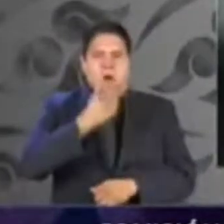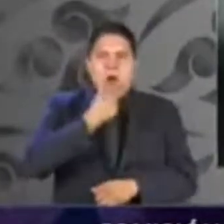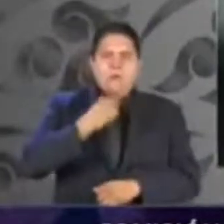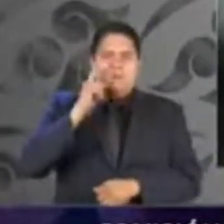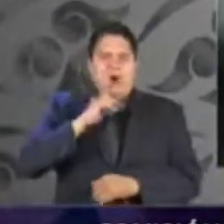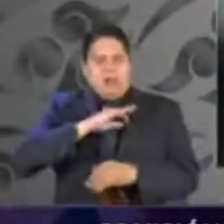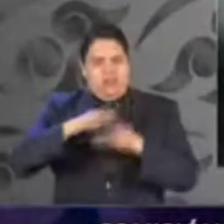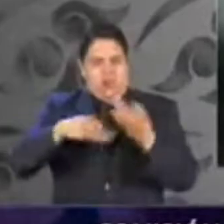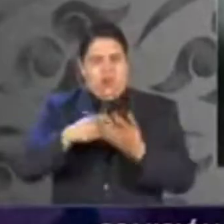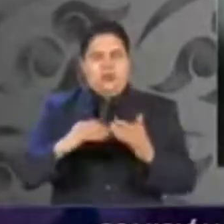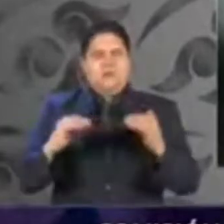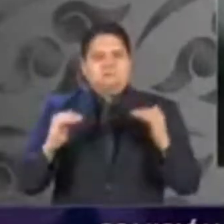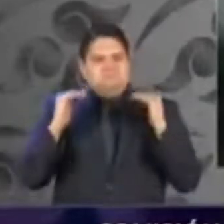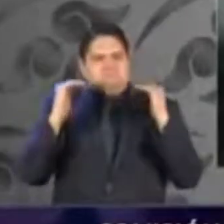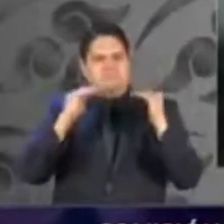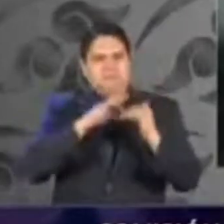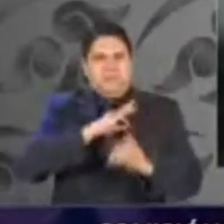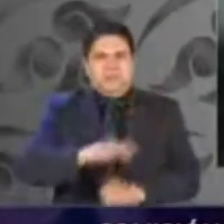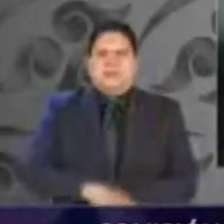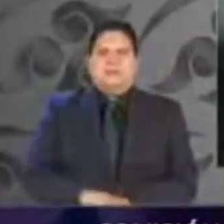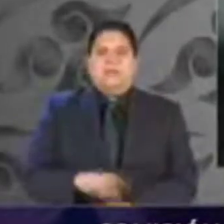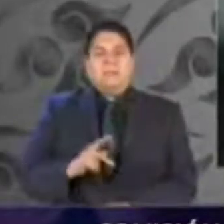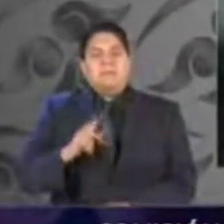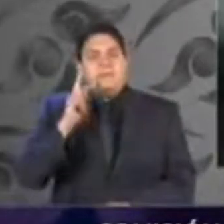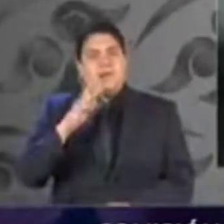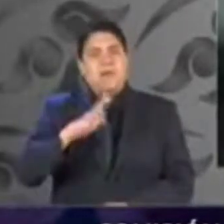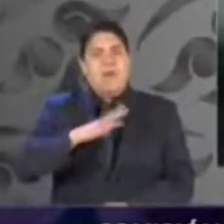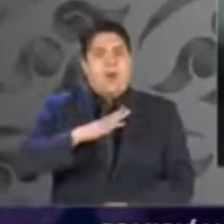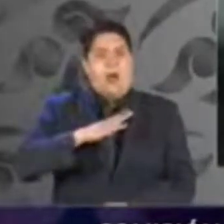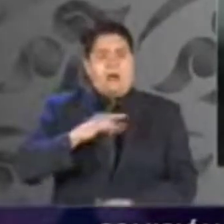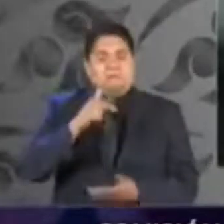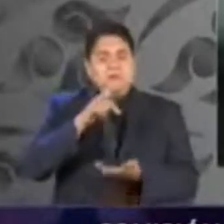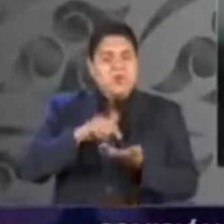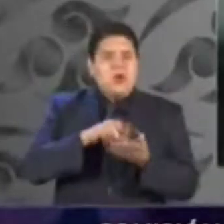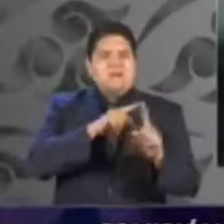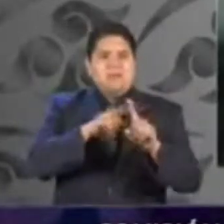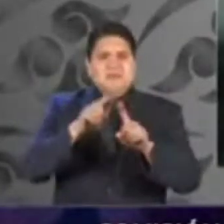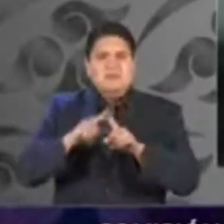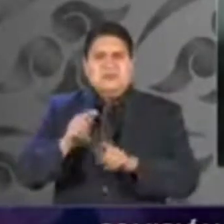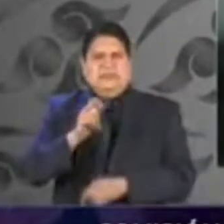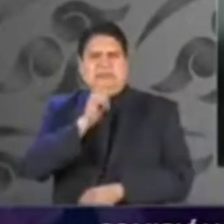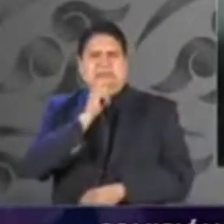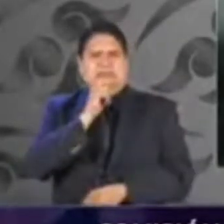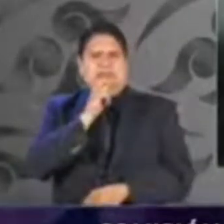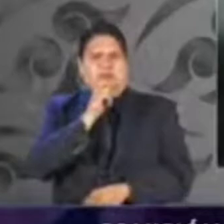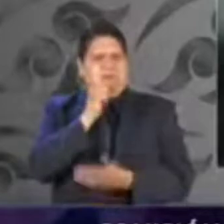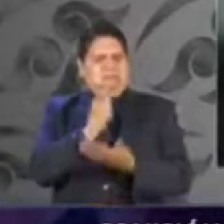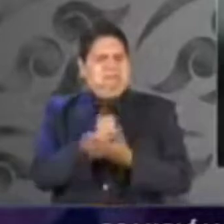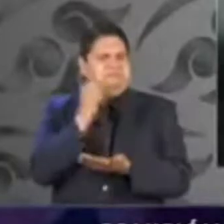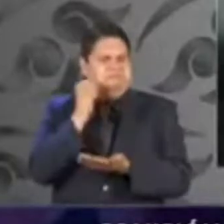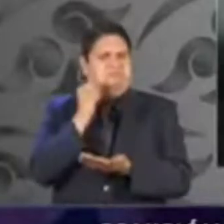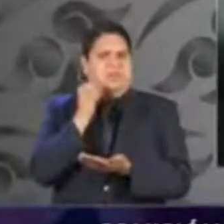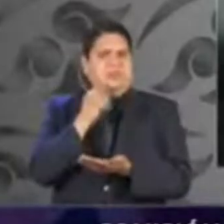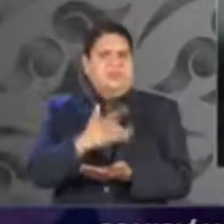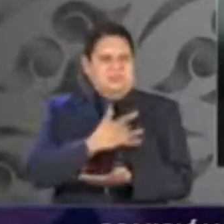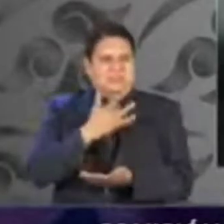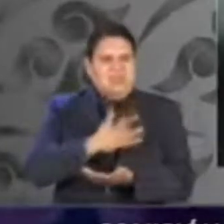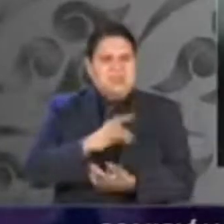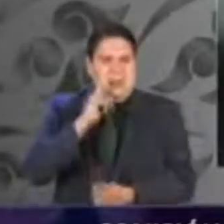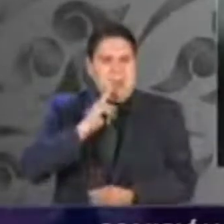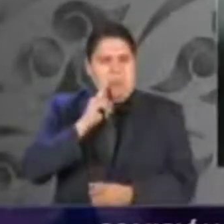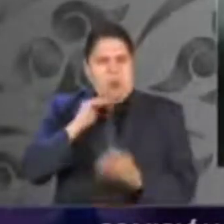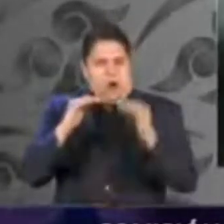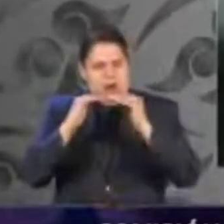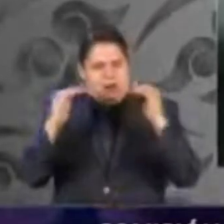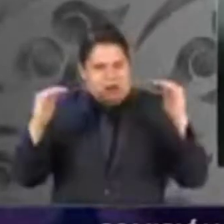Sin embargo, aún hay sectores que se resisten a optar por esta realidad, que se resisten a ubicar